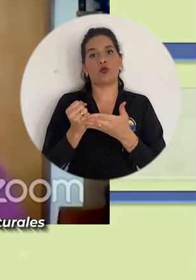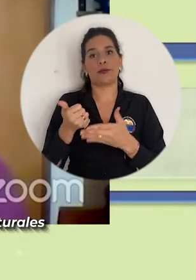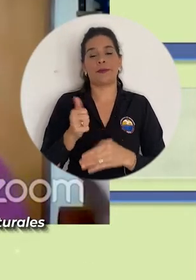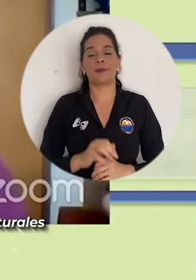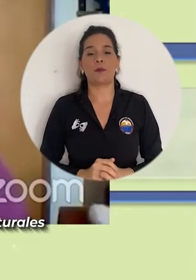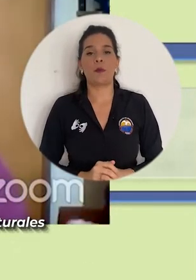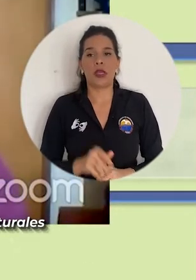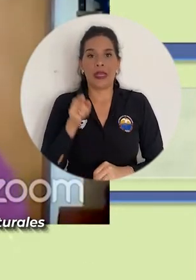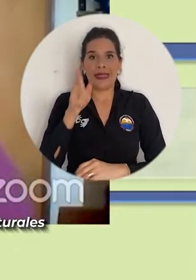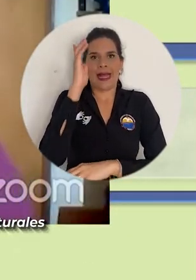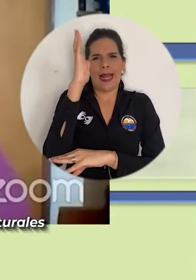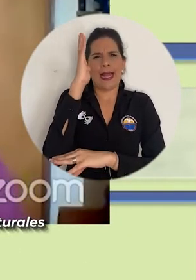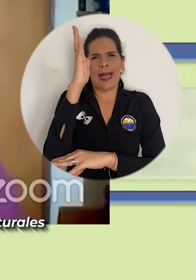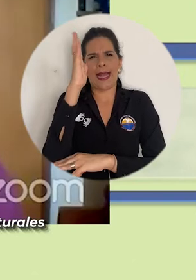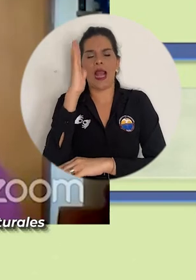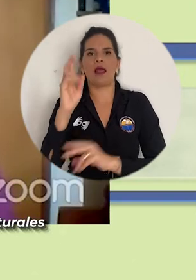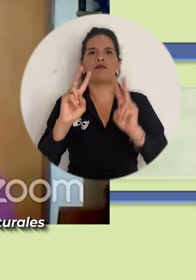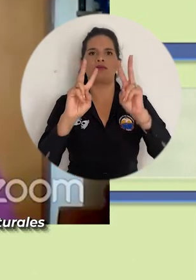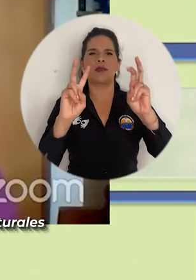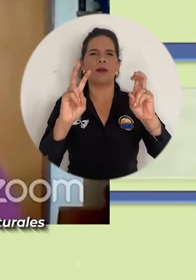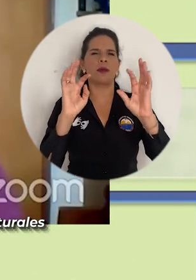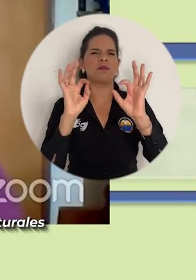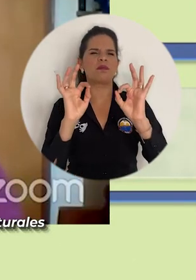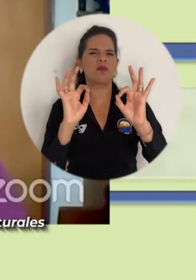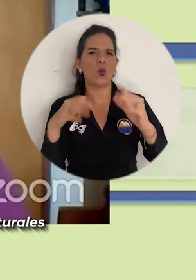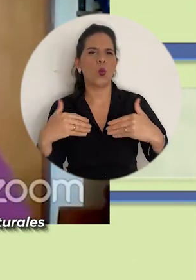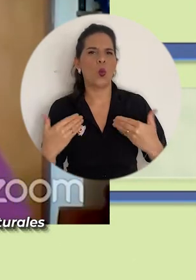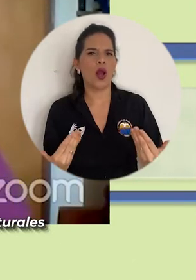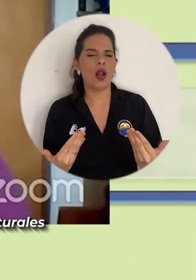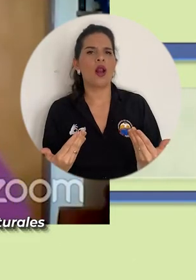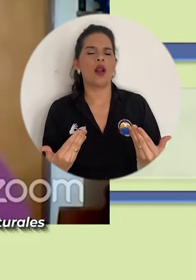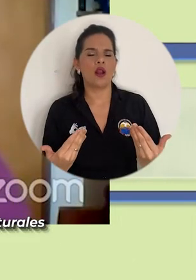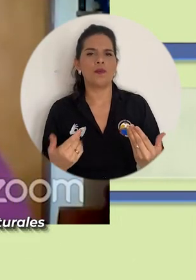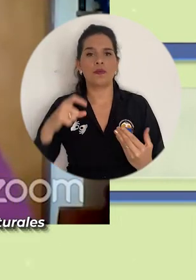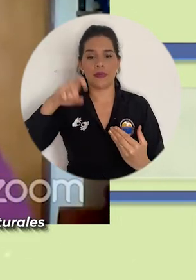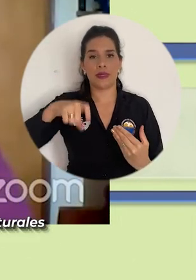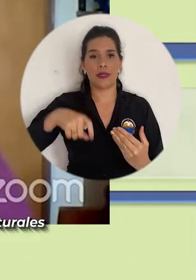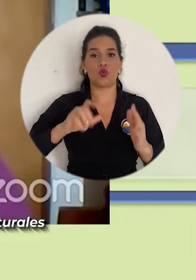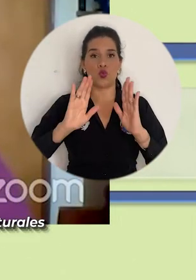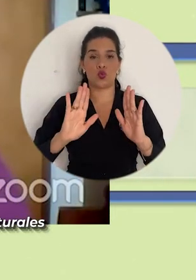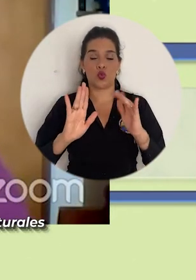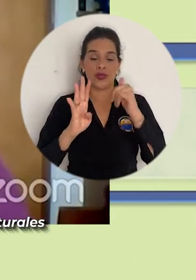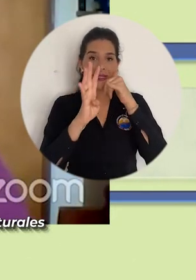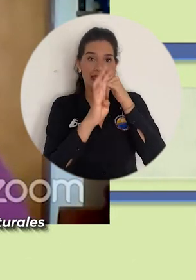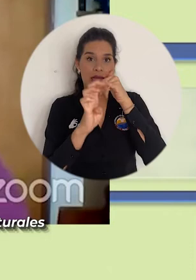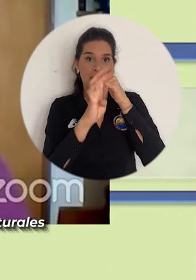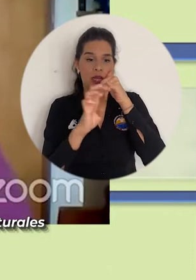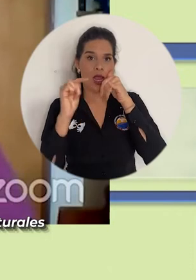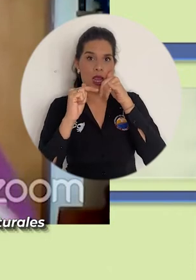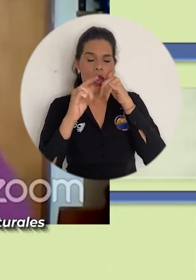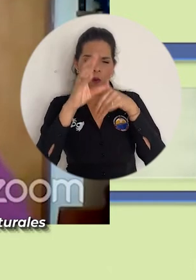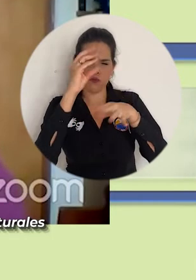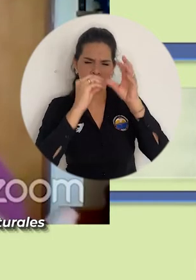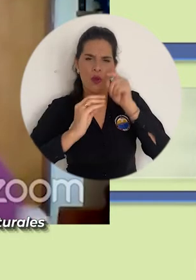enmarca un tema fundamental y es como es a través de la ciencia que se